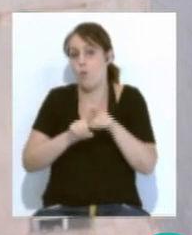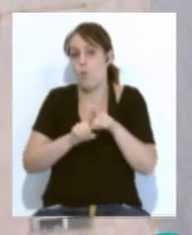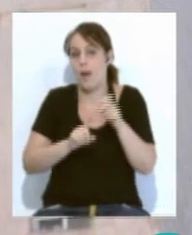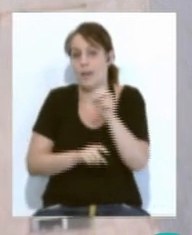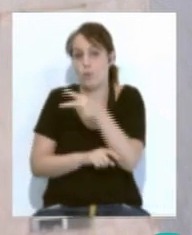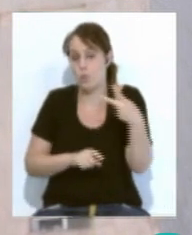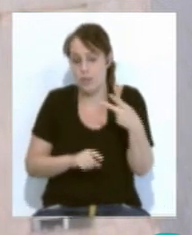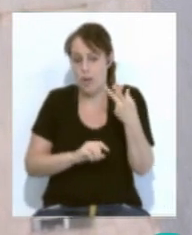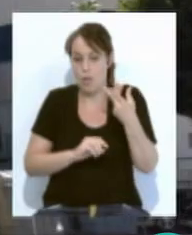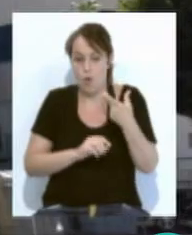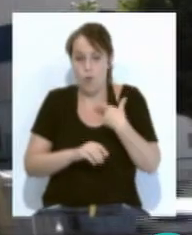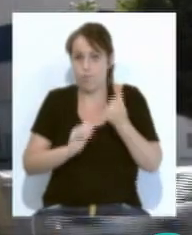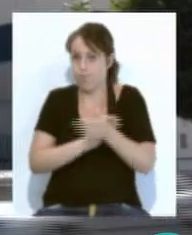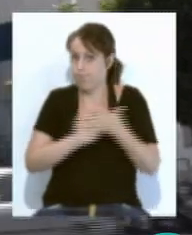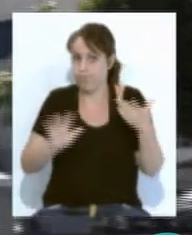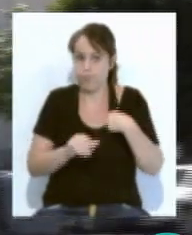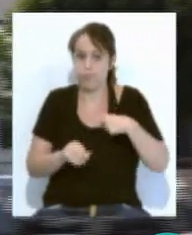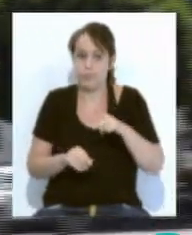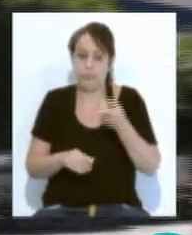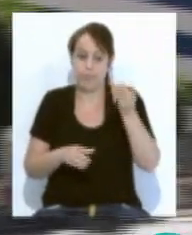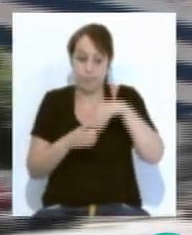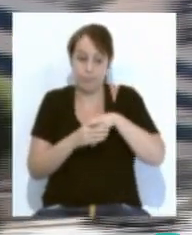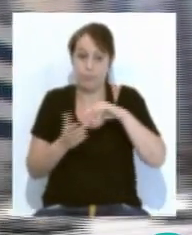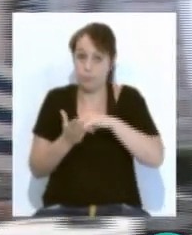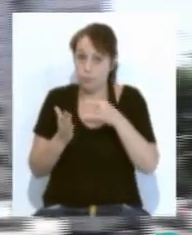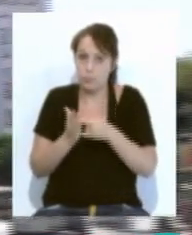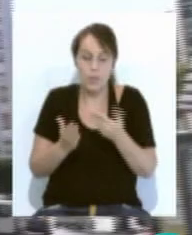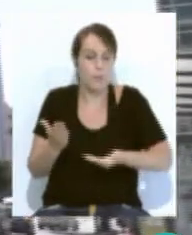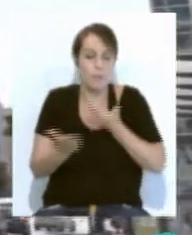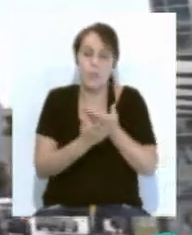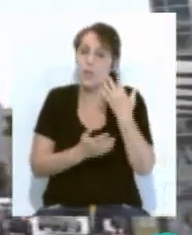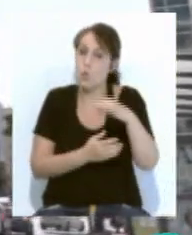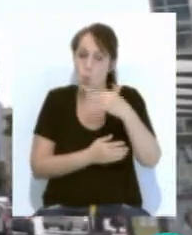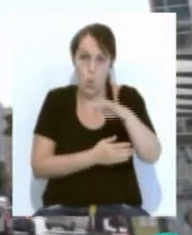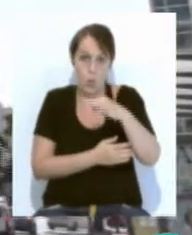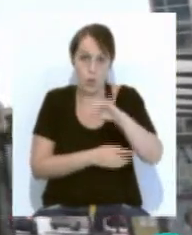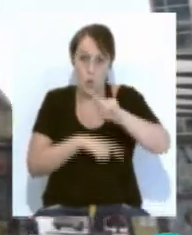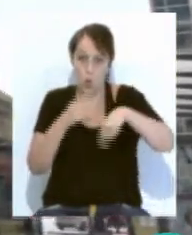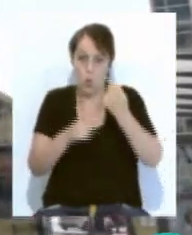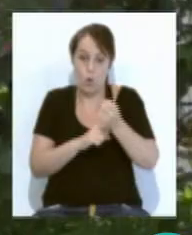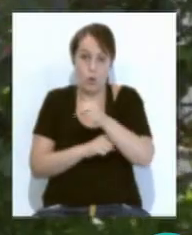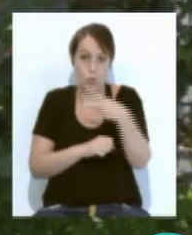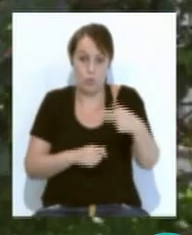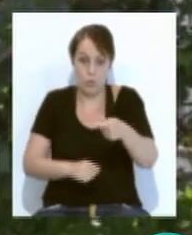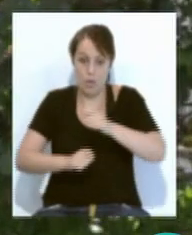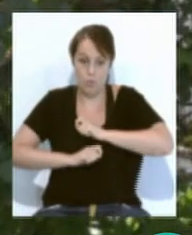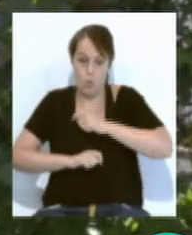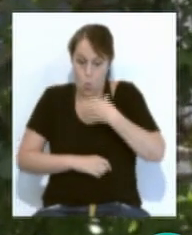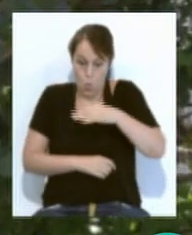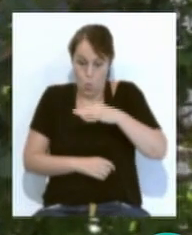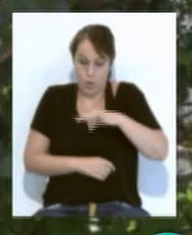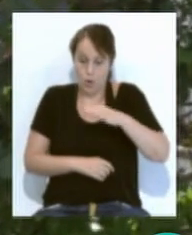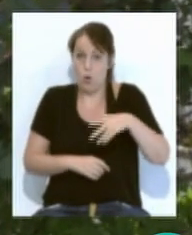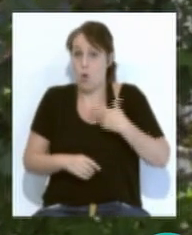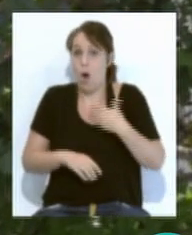resultados de pruebas. La integración supondrá una sola solicitud y un solo informe de resultados para todas las